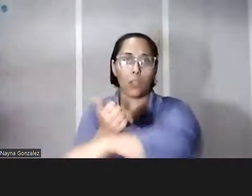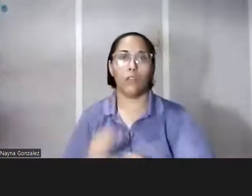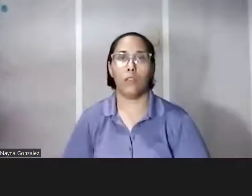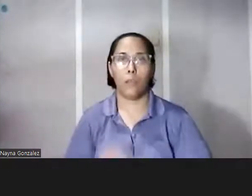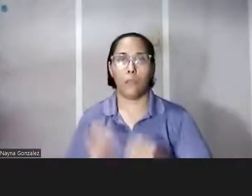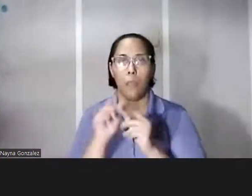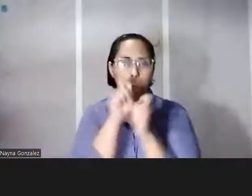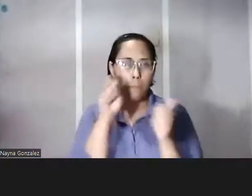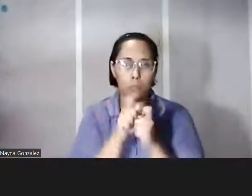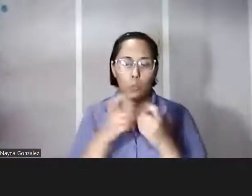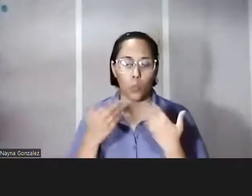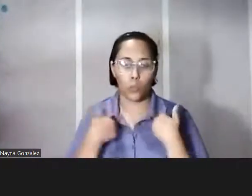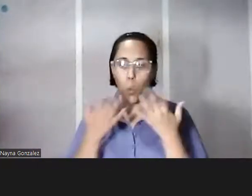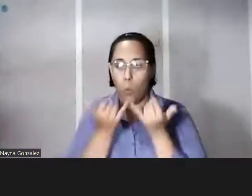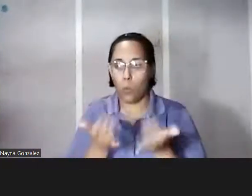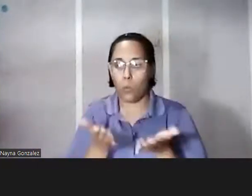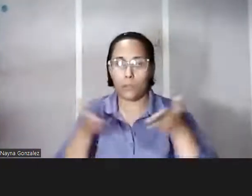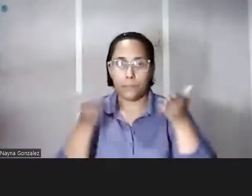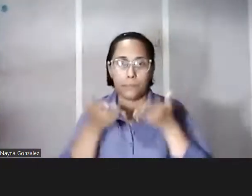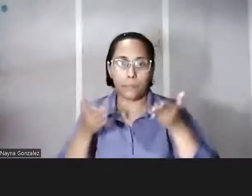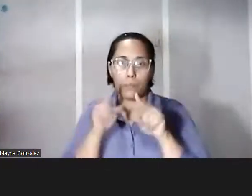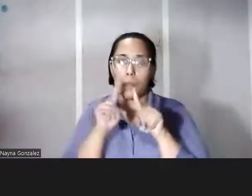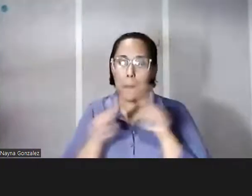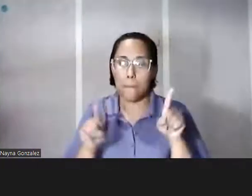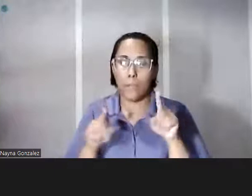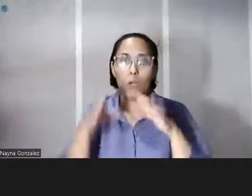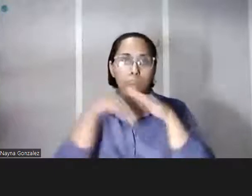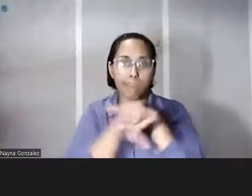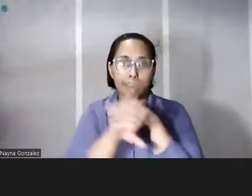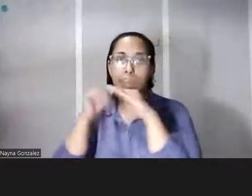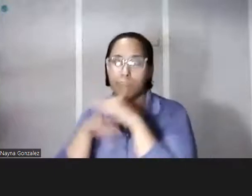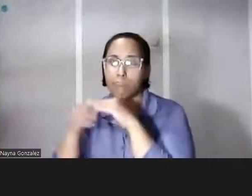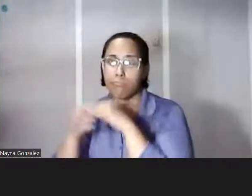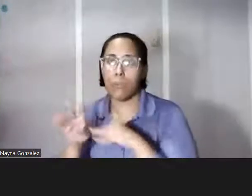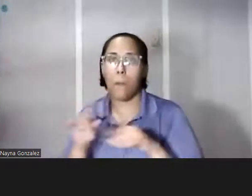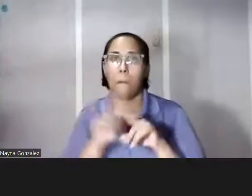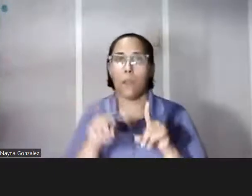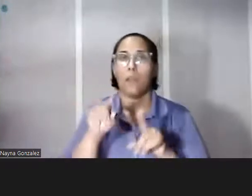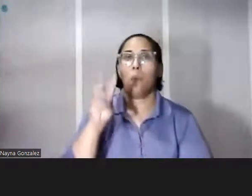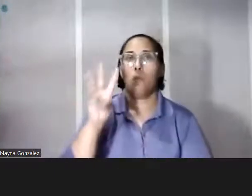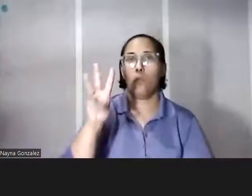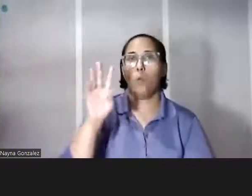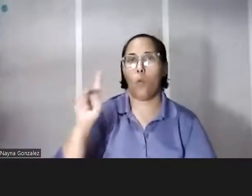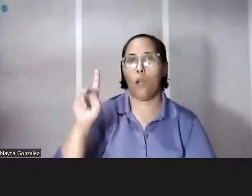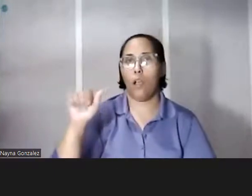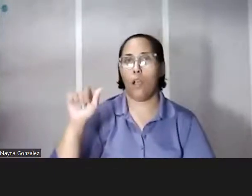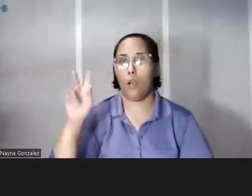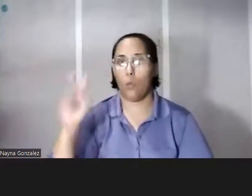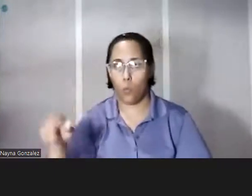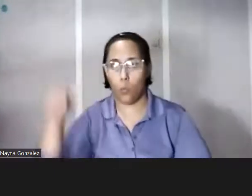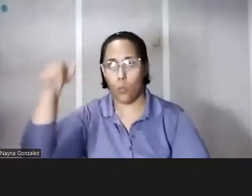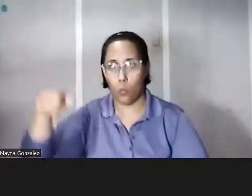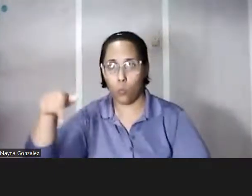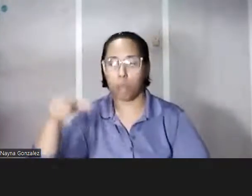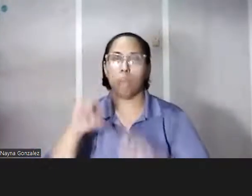específico pero fueron entrando luego de KQ poco a poco en un periodo de pruebas